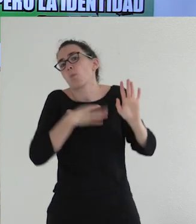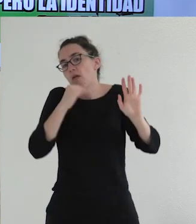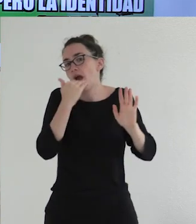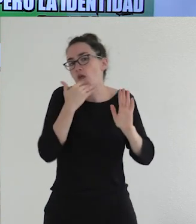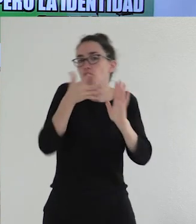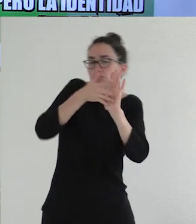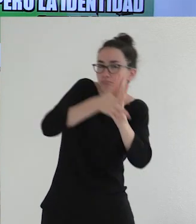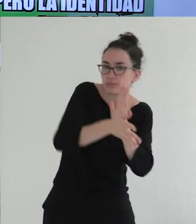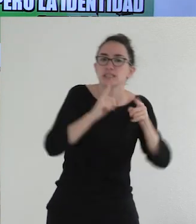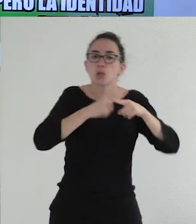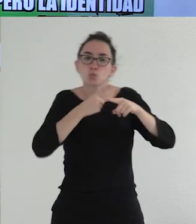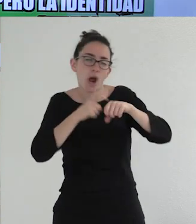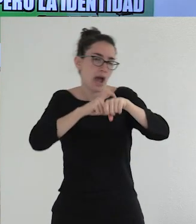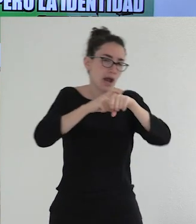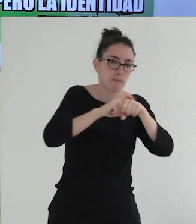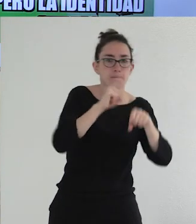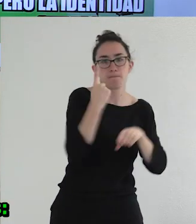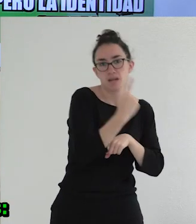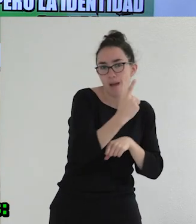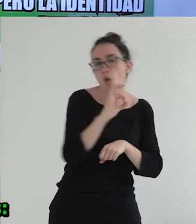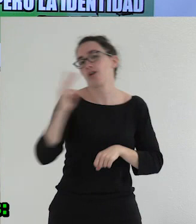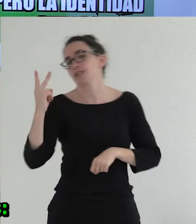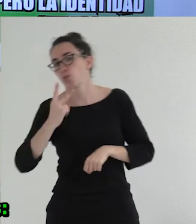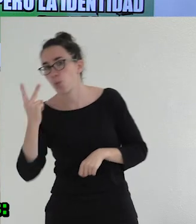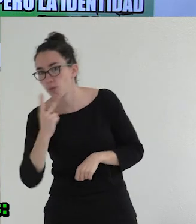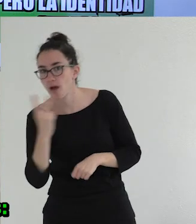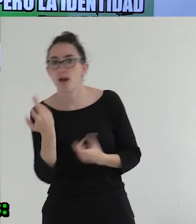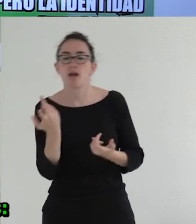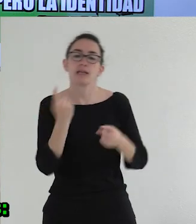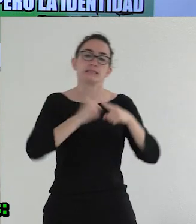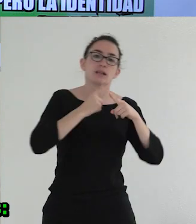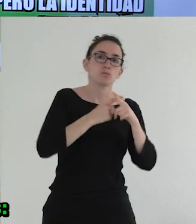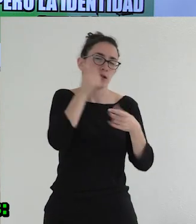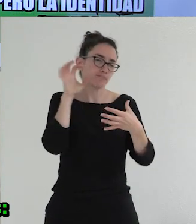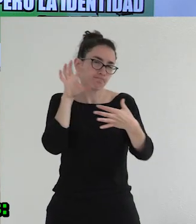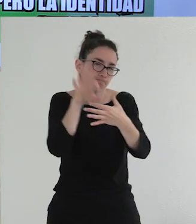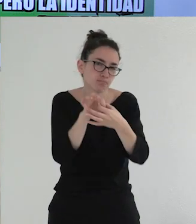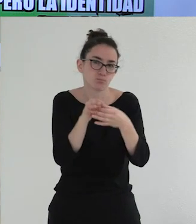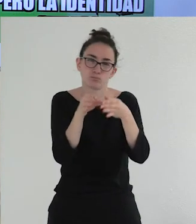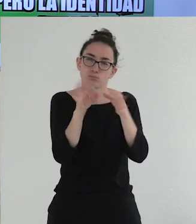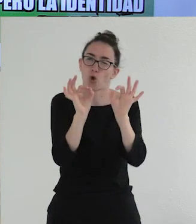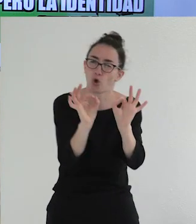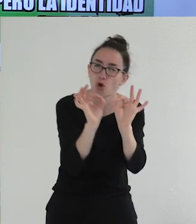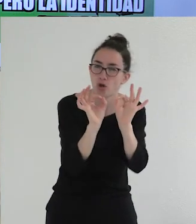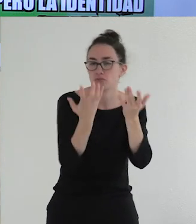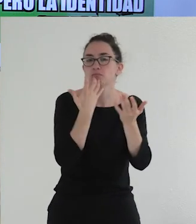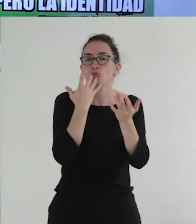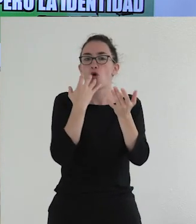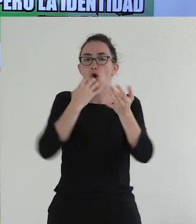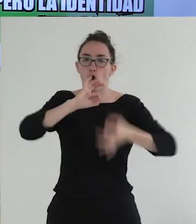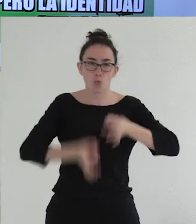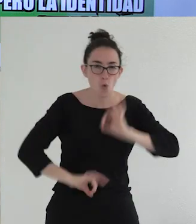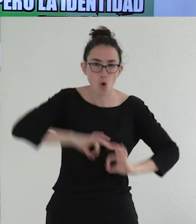características sexuales primarias o secundarias, podríamos establecer que los sexos tienen que ver con cosas concretas, como podrían ser las gónadas, las hormonas,